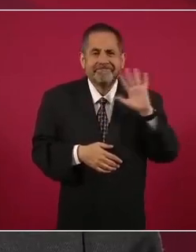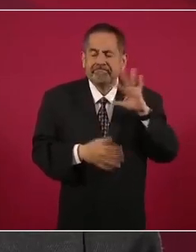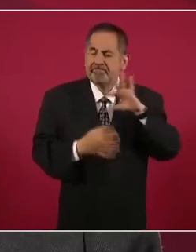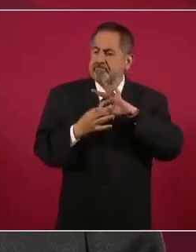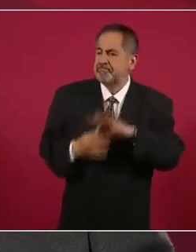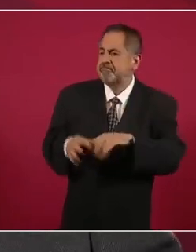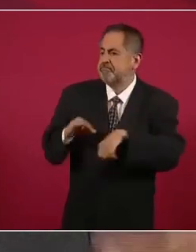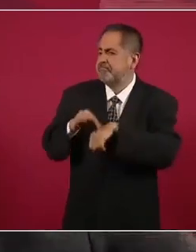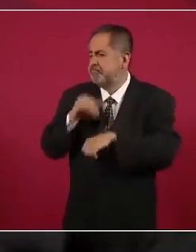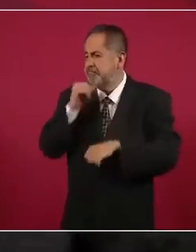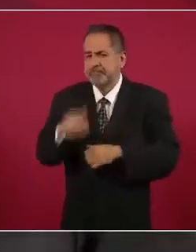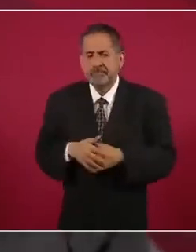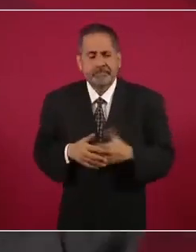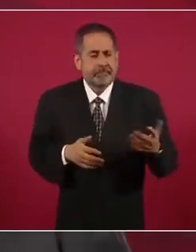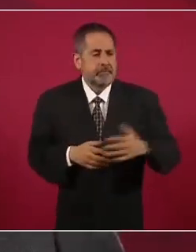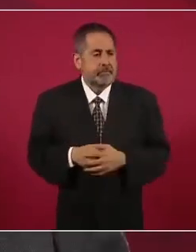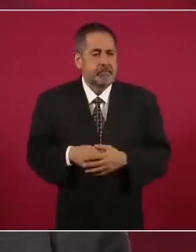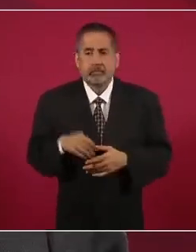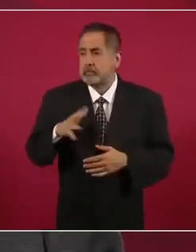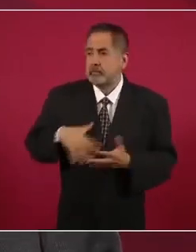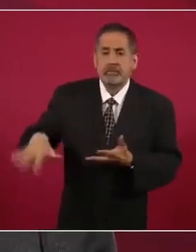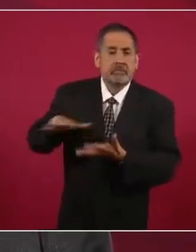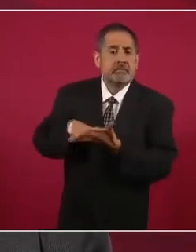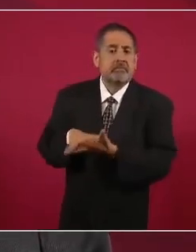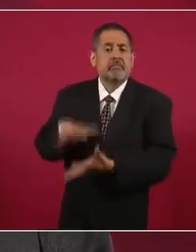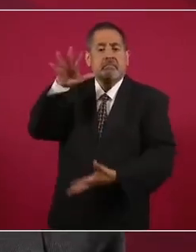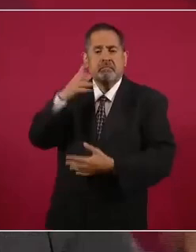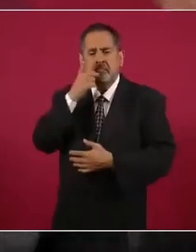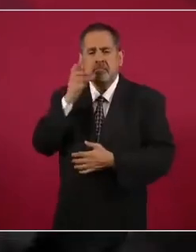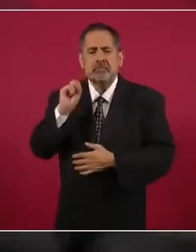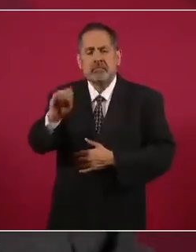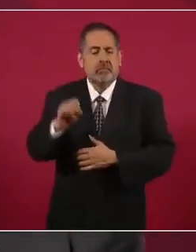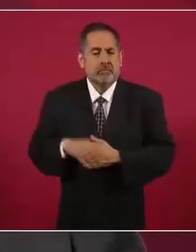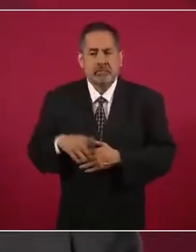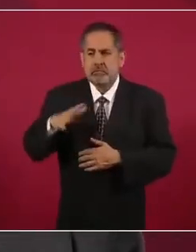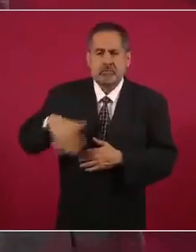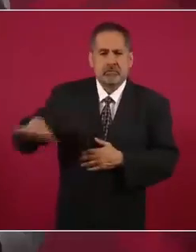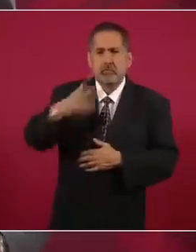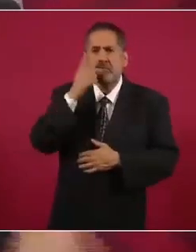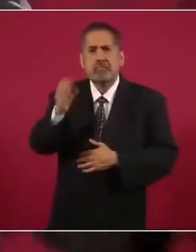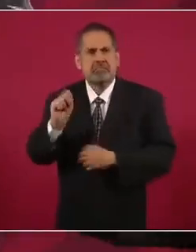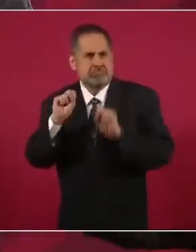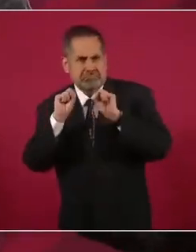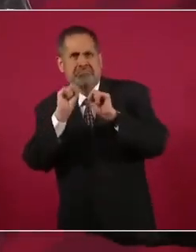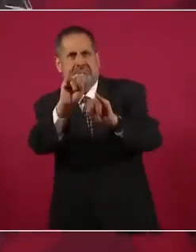¿Qué contestó la mayoría de la gente? Los legisladores, sí,